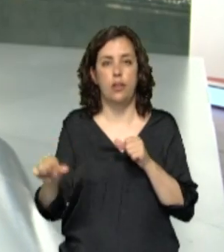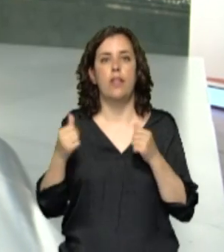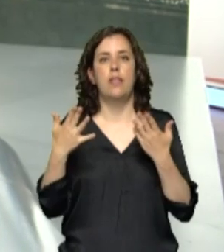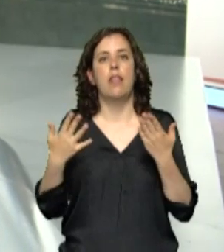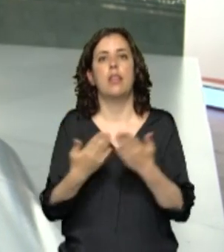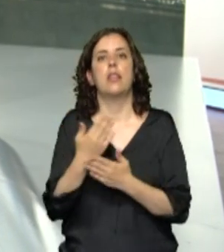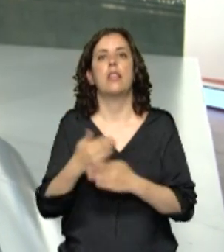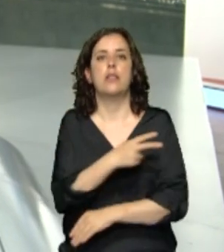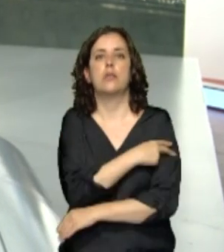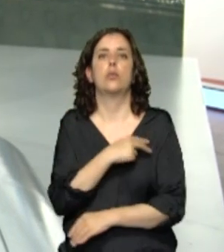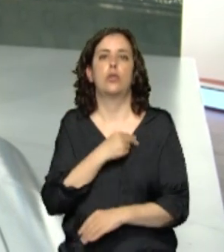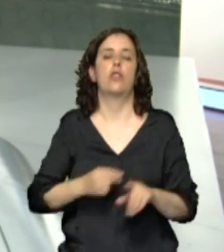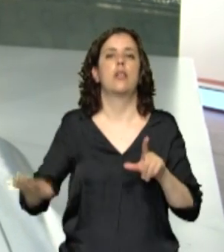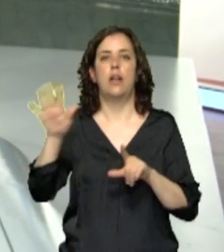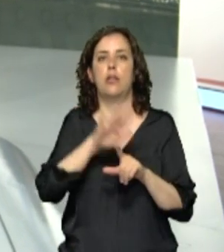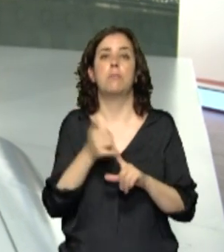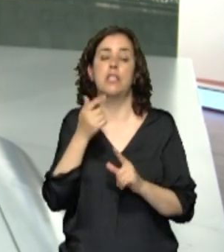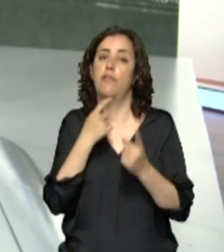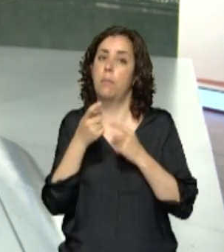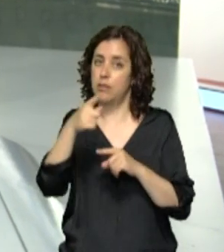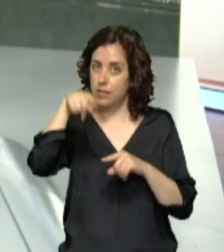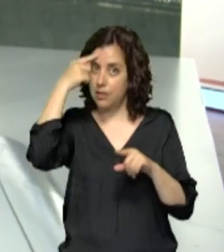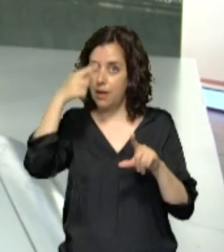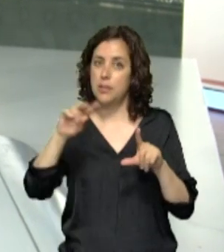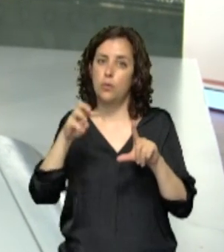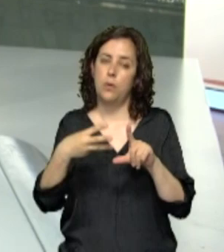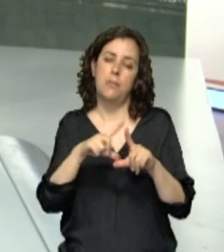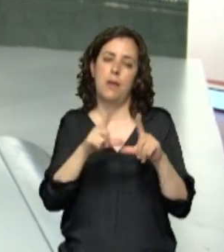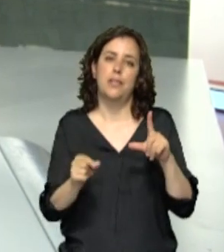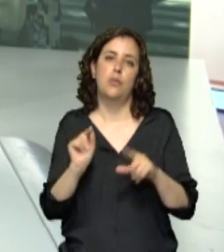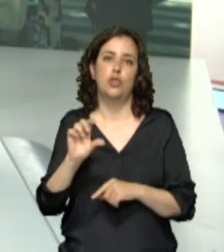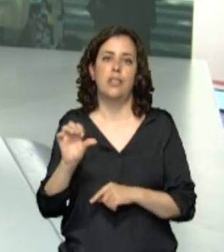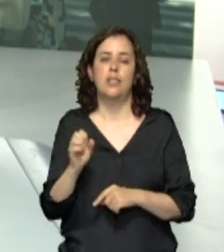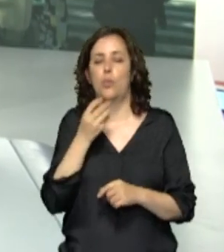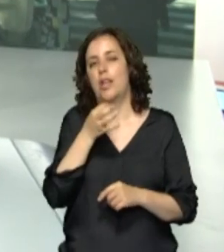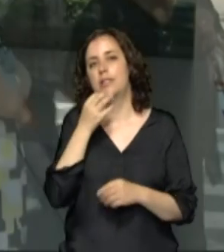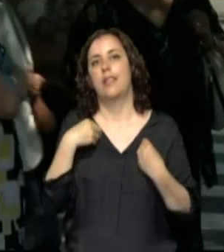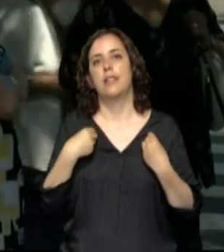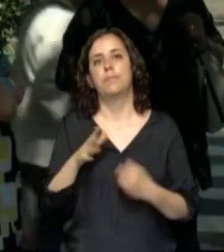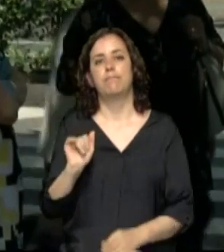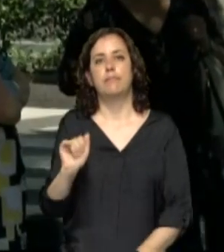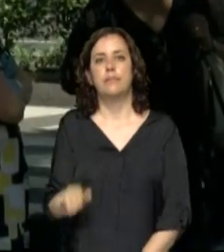luto nacional. Más información ya lo saben en nuestra página web en navarratelevisión.es. Que pasen una buena tarde. Adiós.